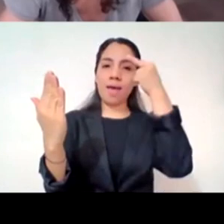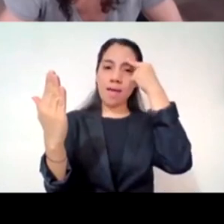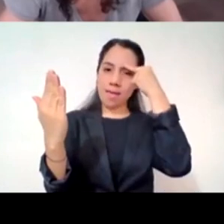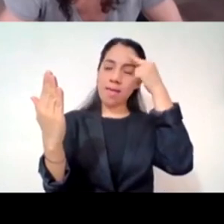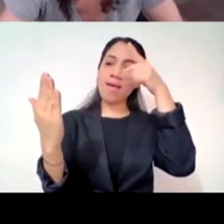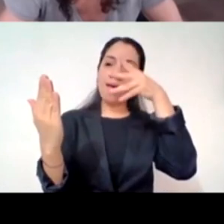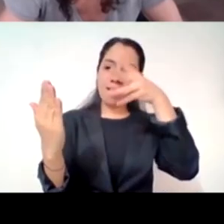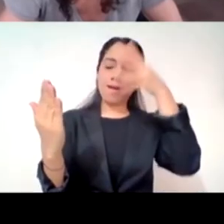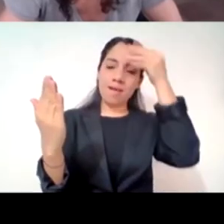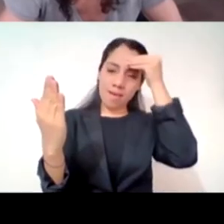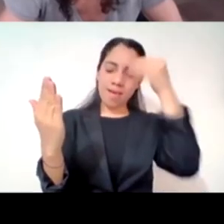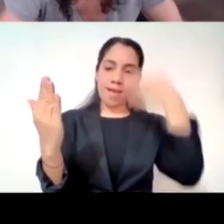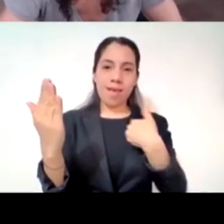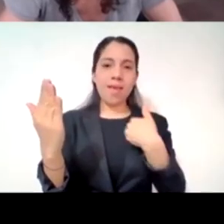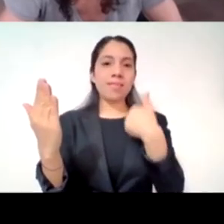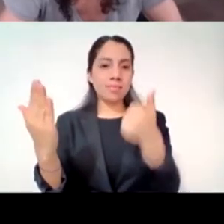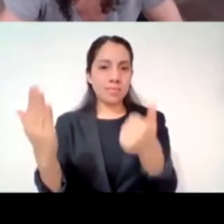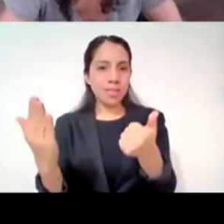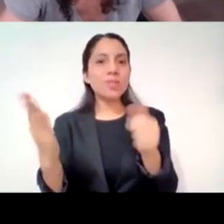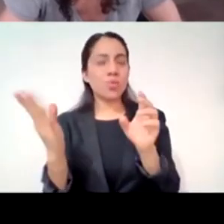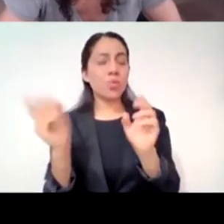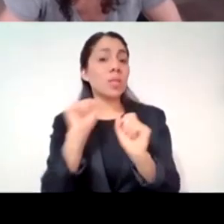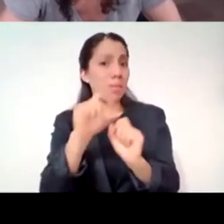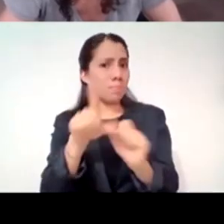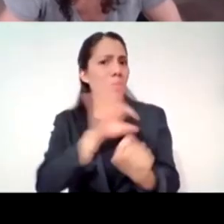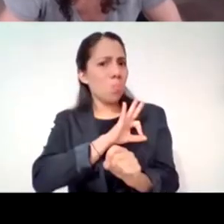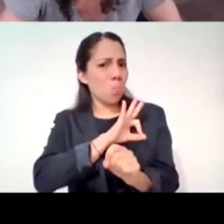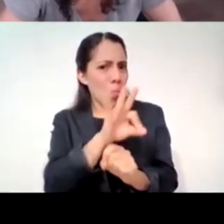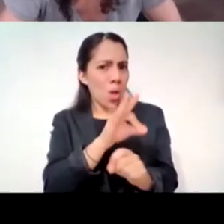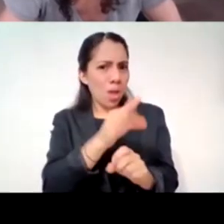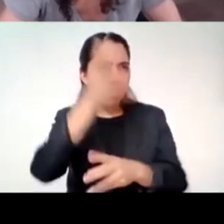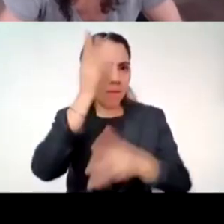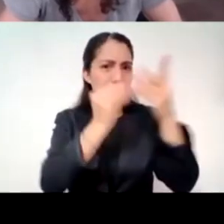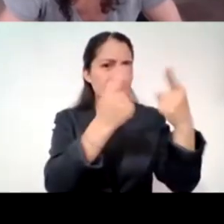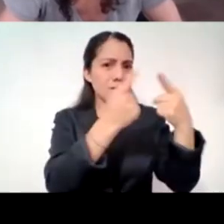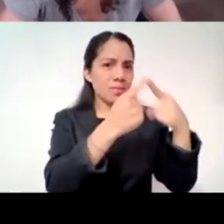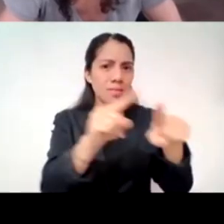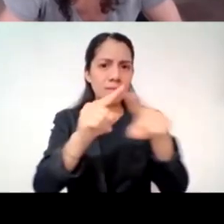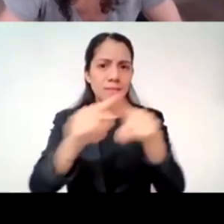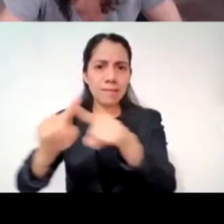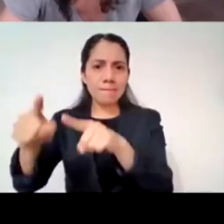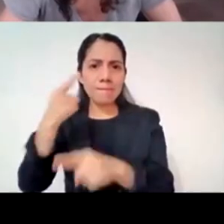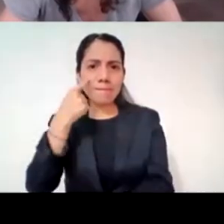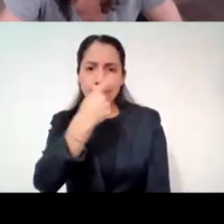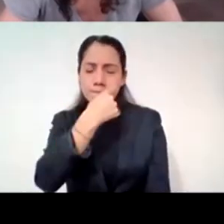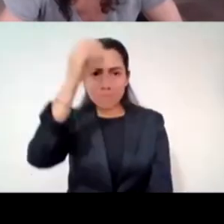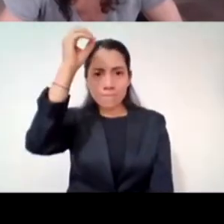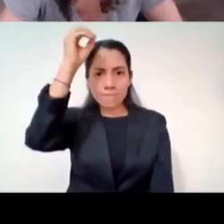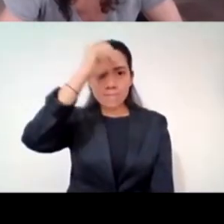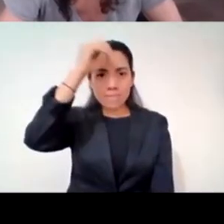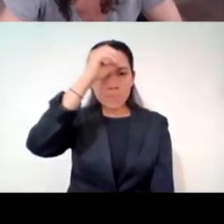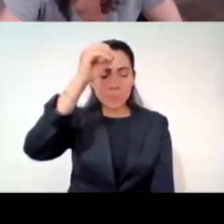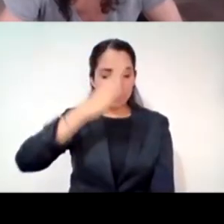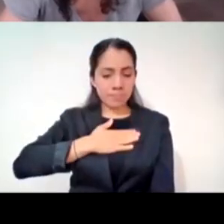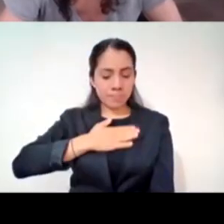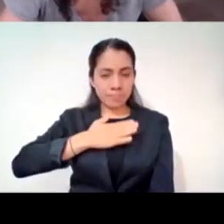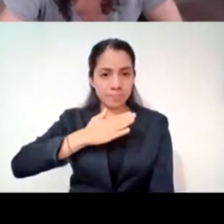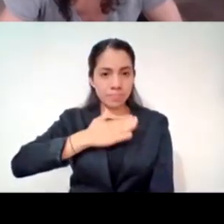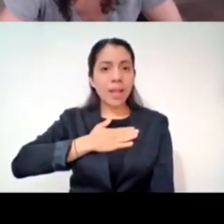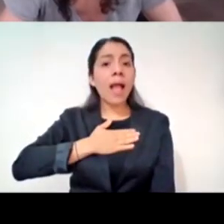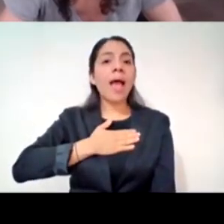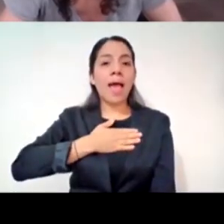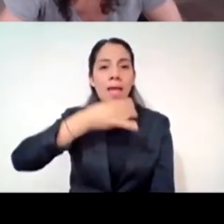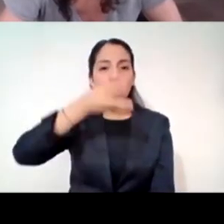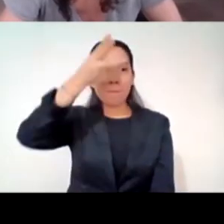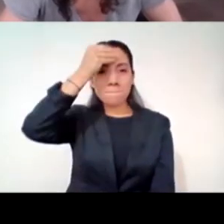apelo en mi trabajo es al respeto a la diversidad y es un gran ejemplo en el proceso de los duelos porque todos